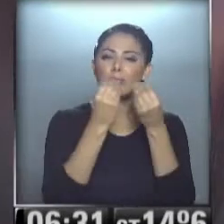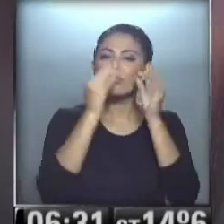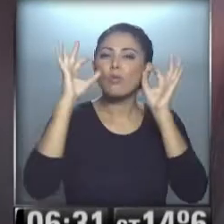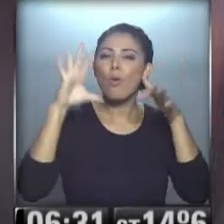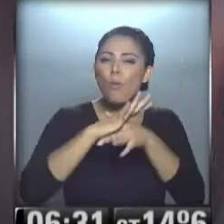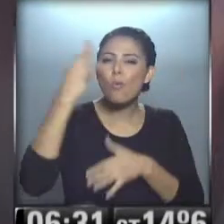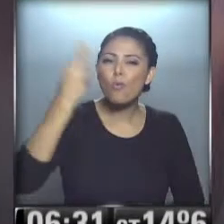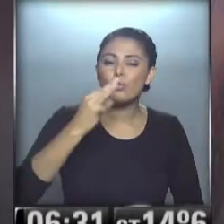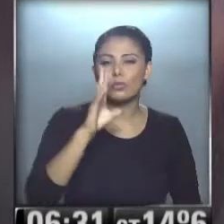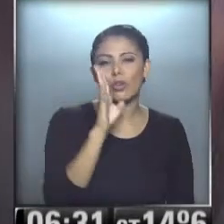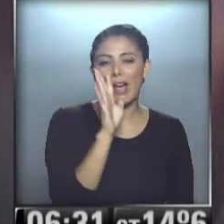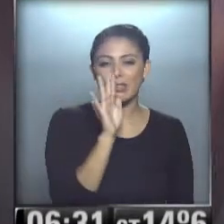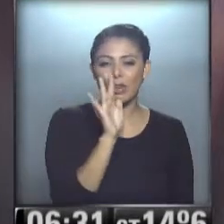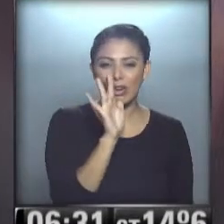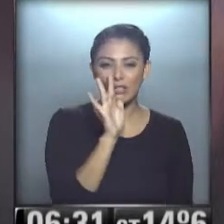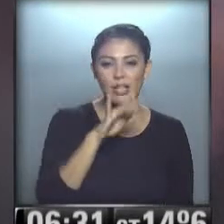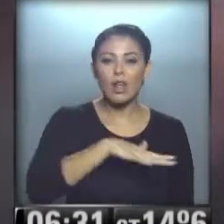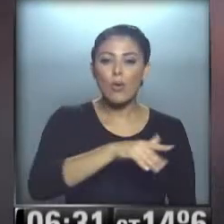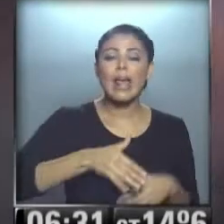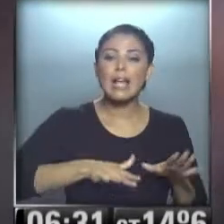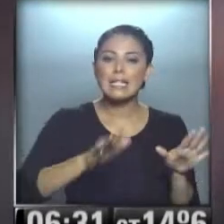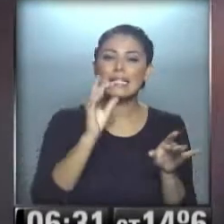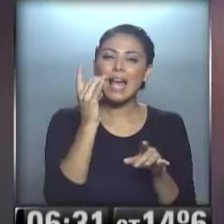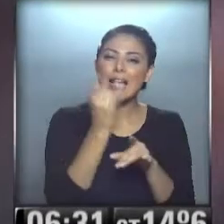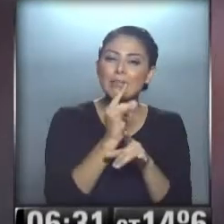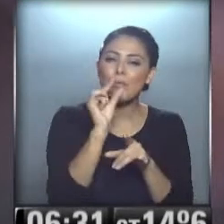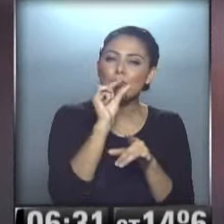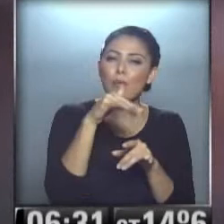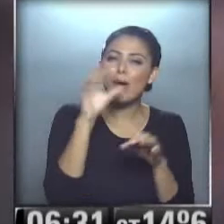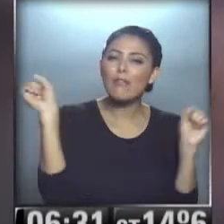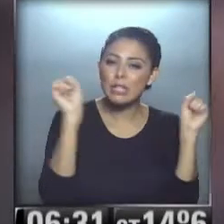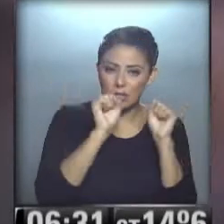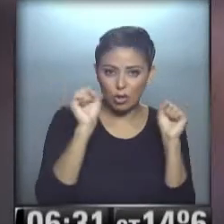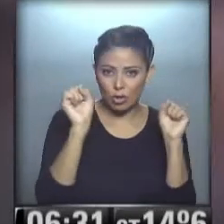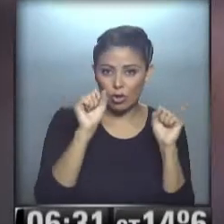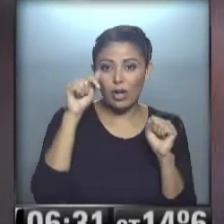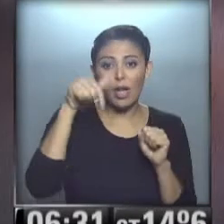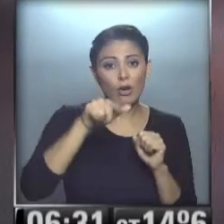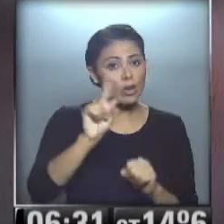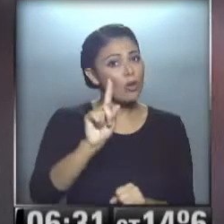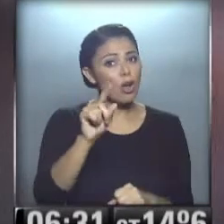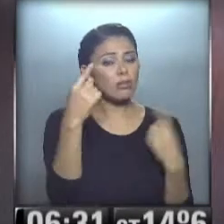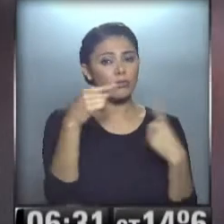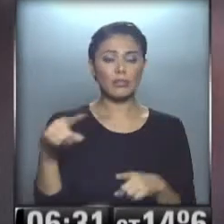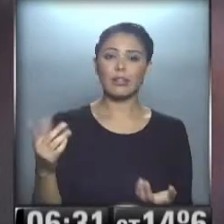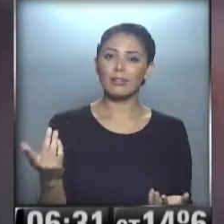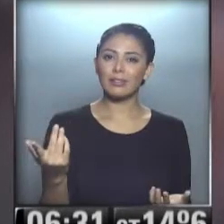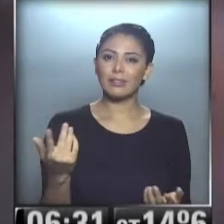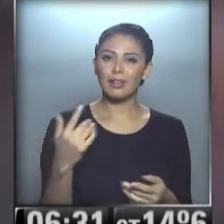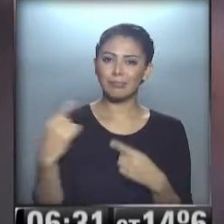redondito... ...y en la zona de Seiza siempre hace un poquitito más de frío... ...y esta vez no, ¿eh? Como para